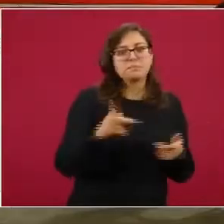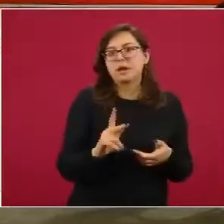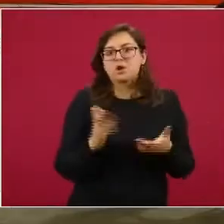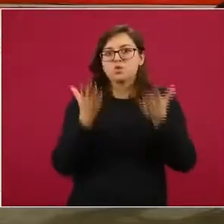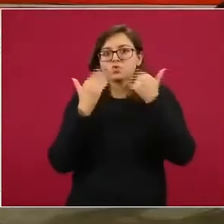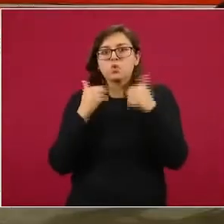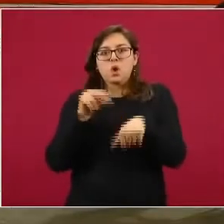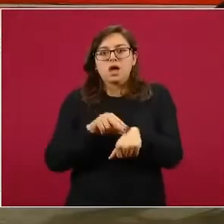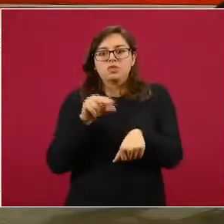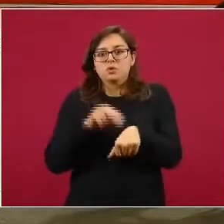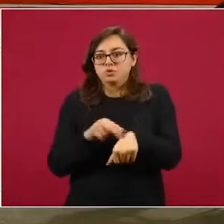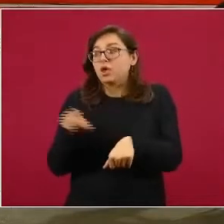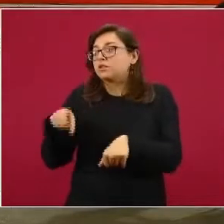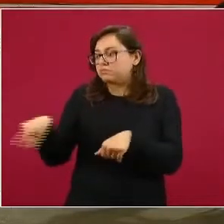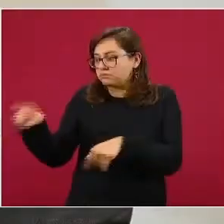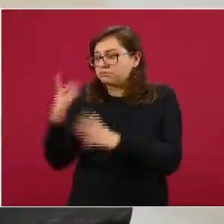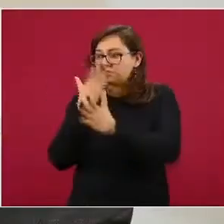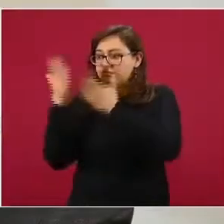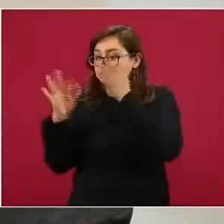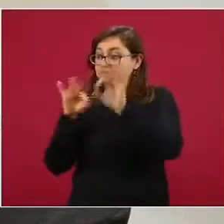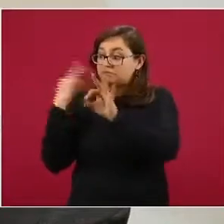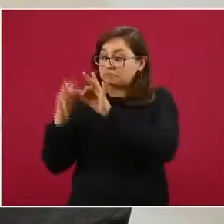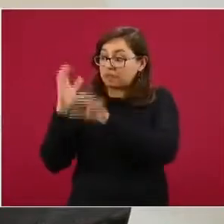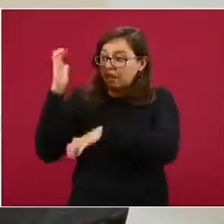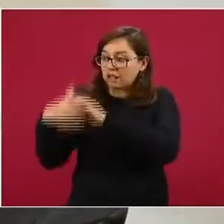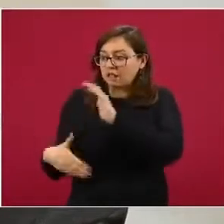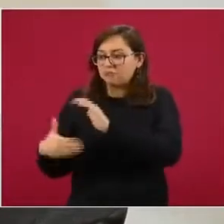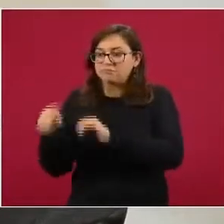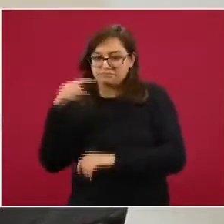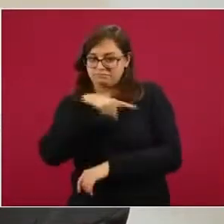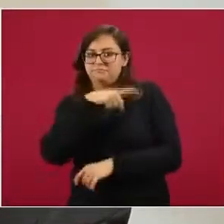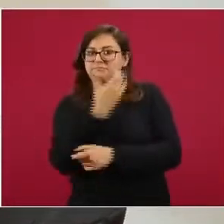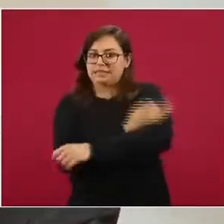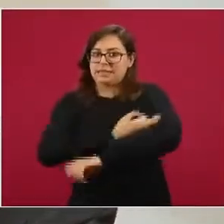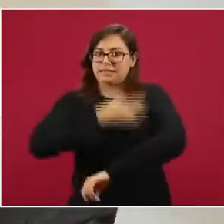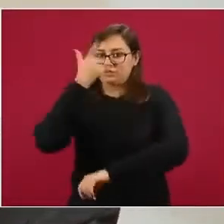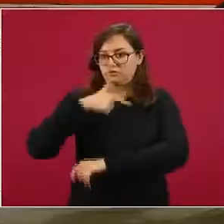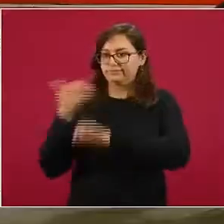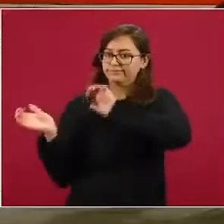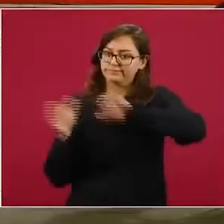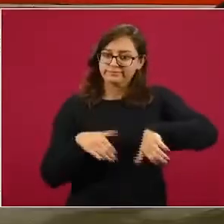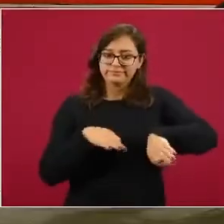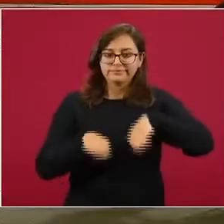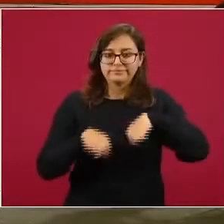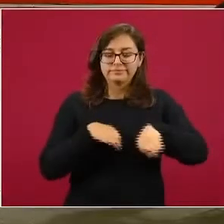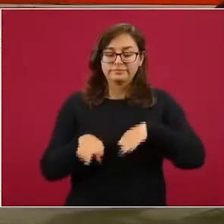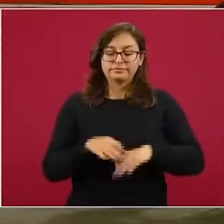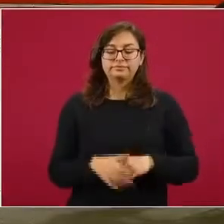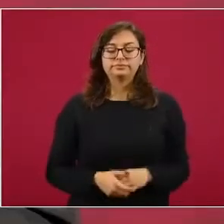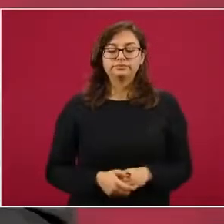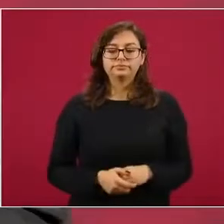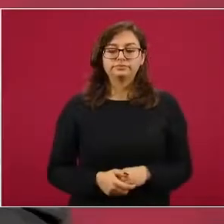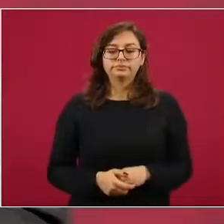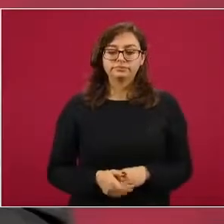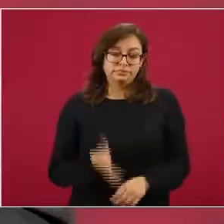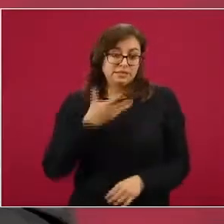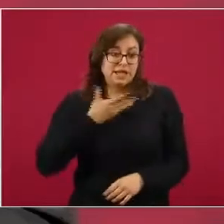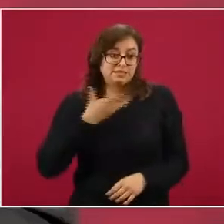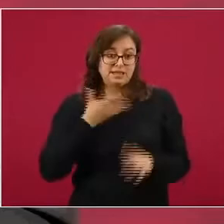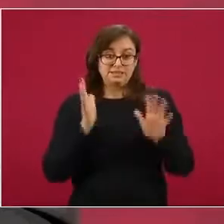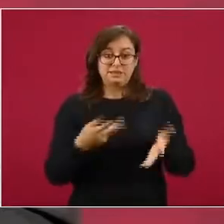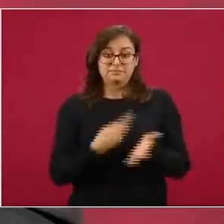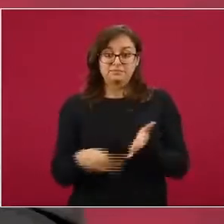serán invitados a colaborar dentro de su propio estado en estas entidades, en estos espacios que ya están